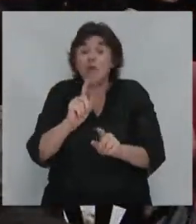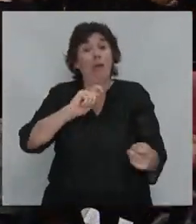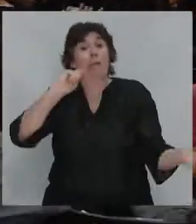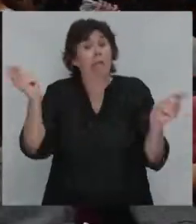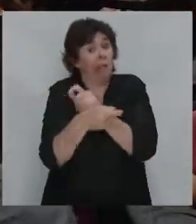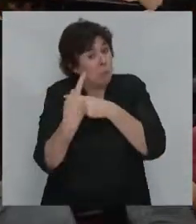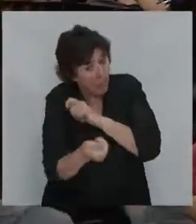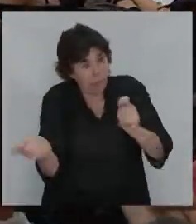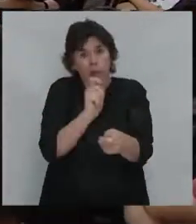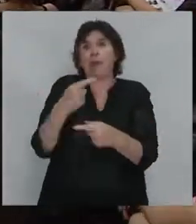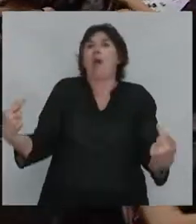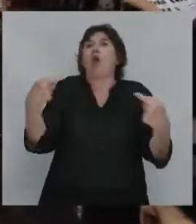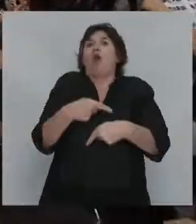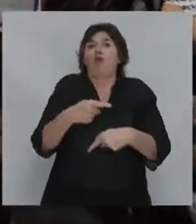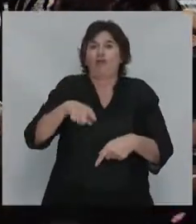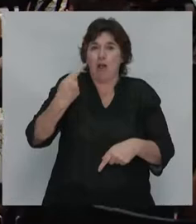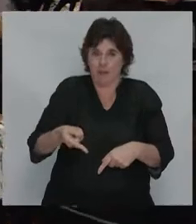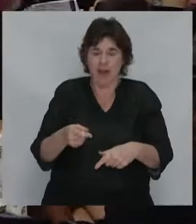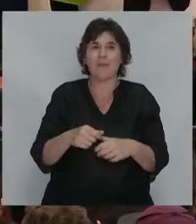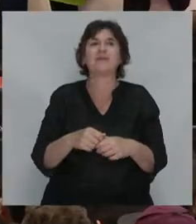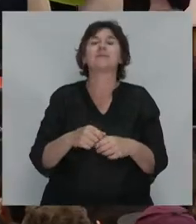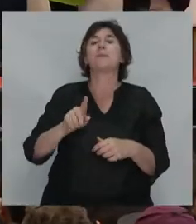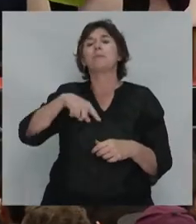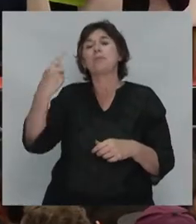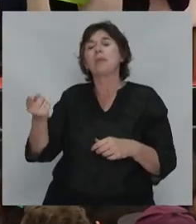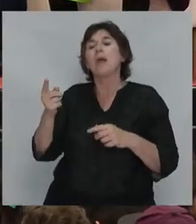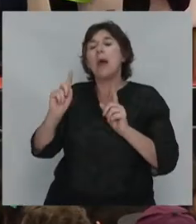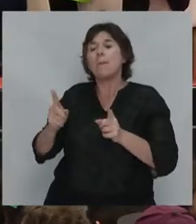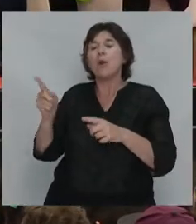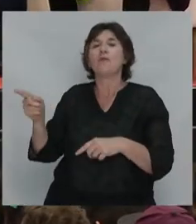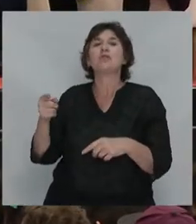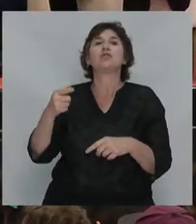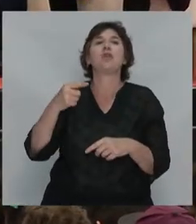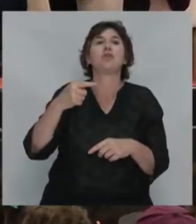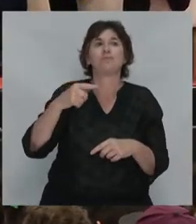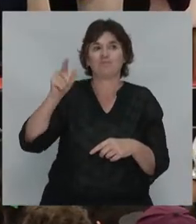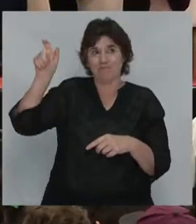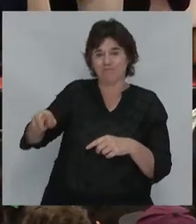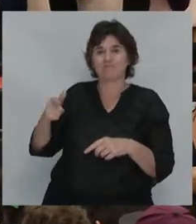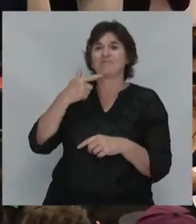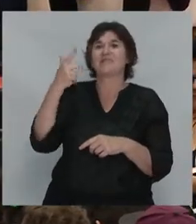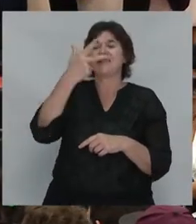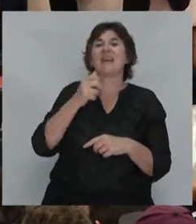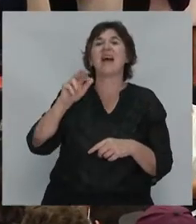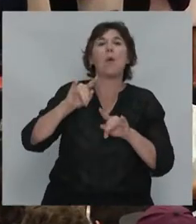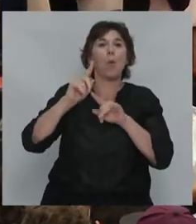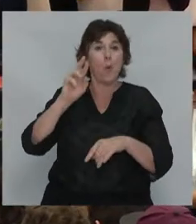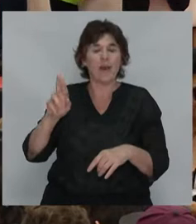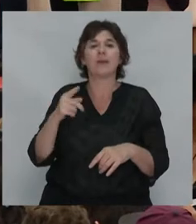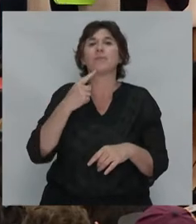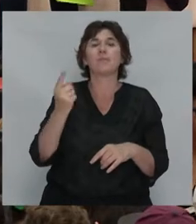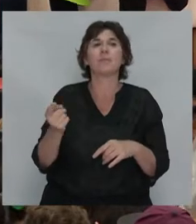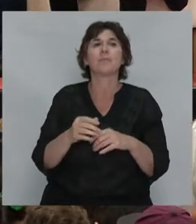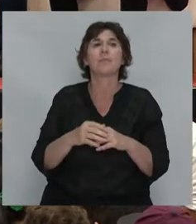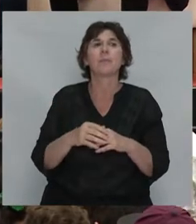a Anwar, al profesor Shaik, le quiero preguntar a qué herramientas